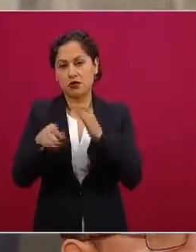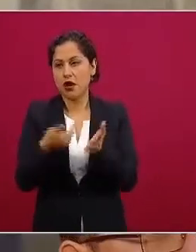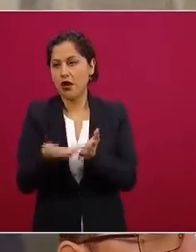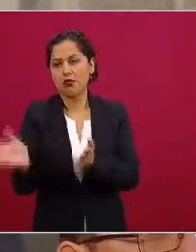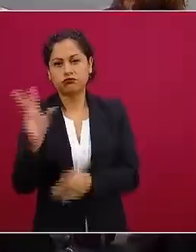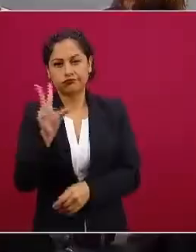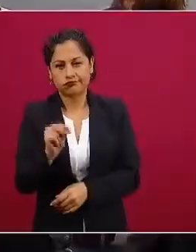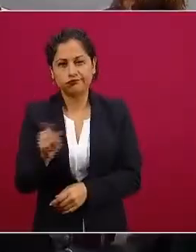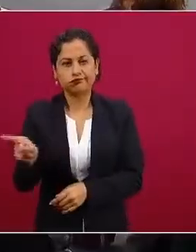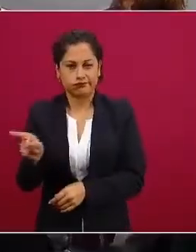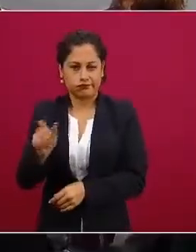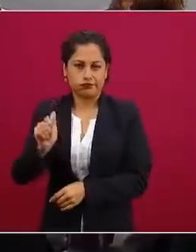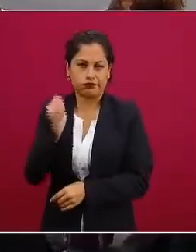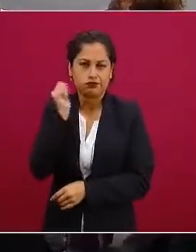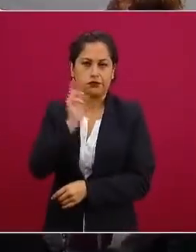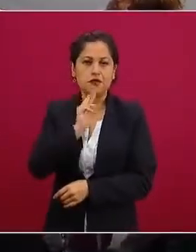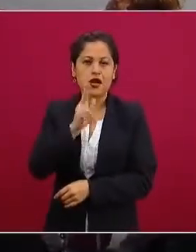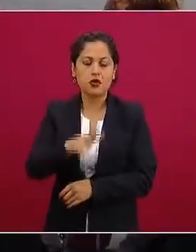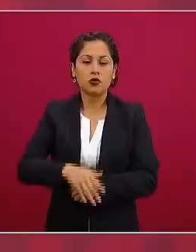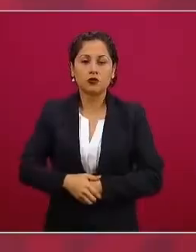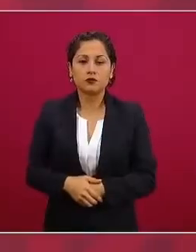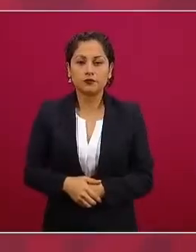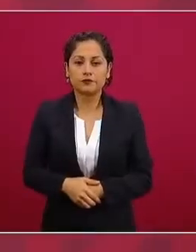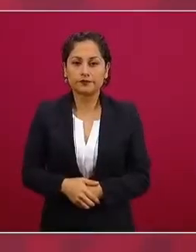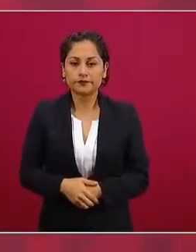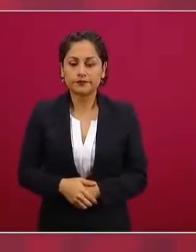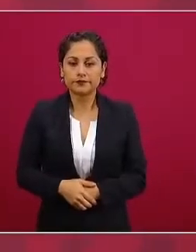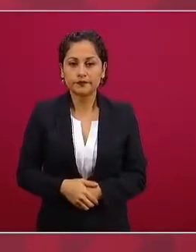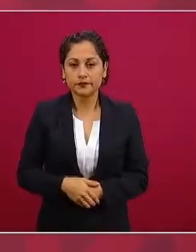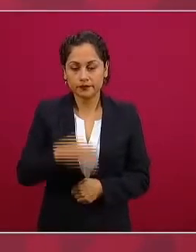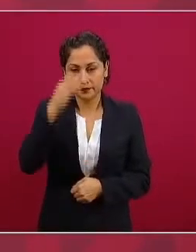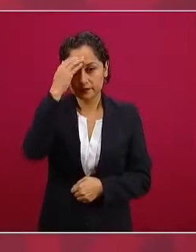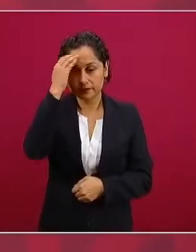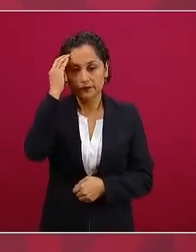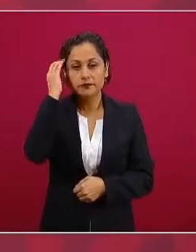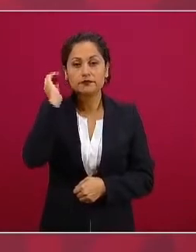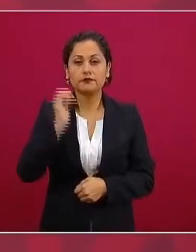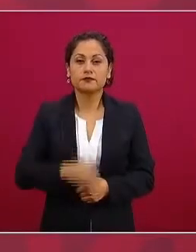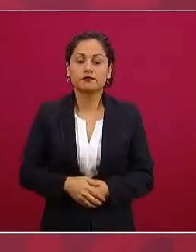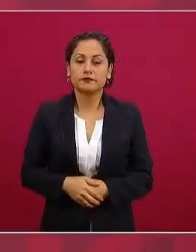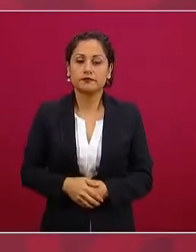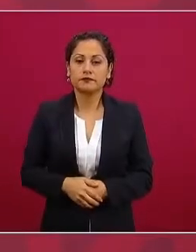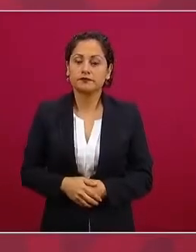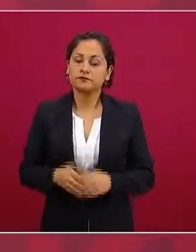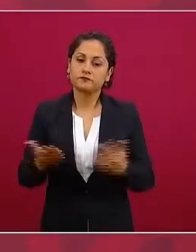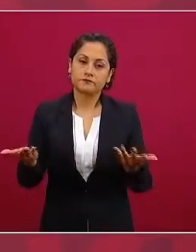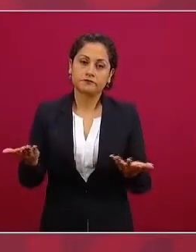gracias sí va a ser para salud